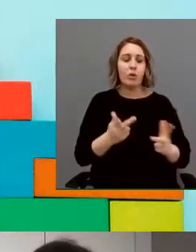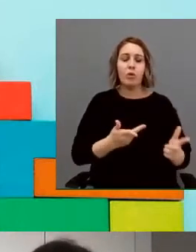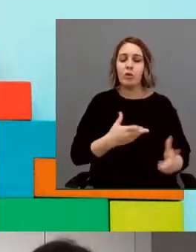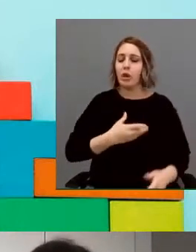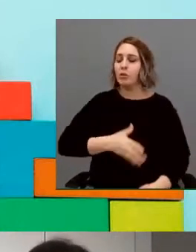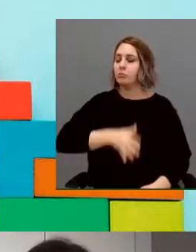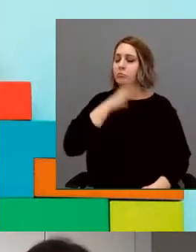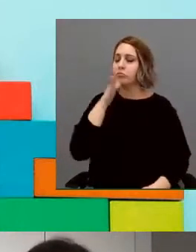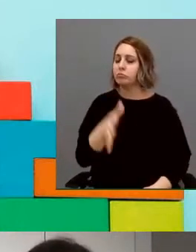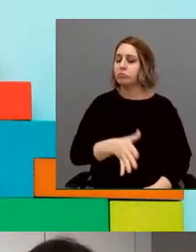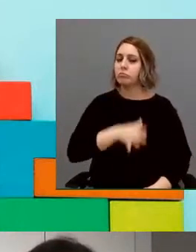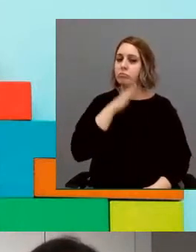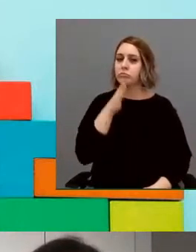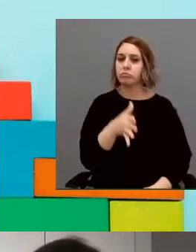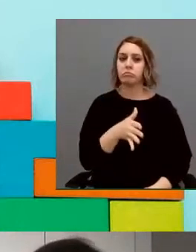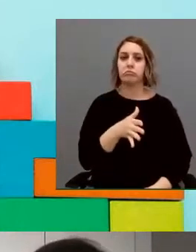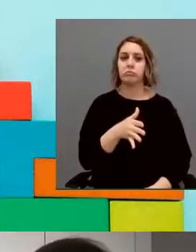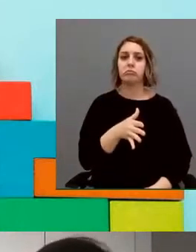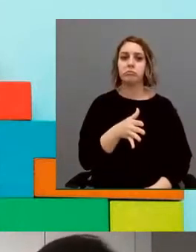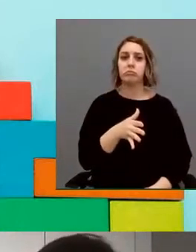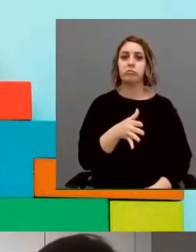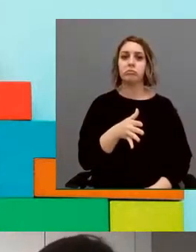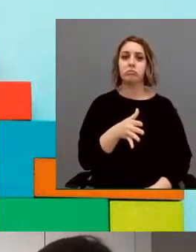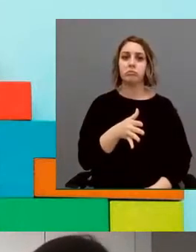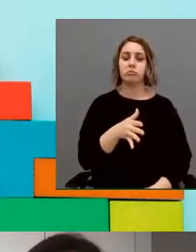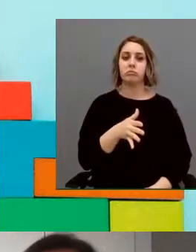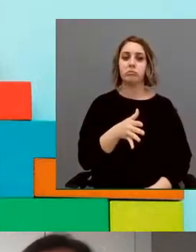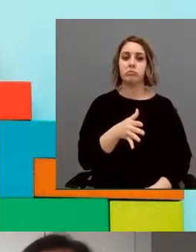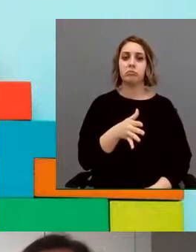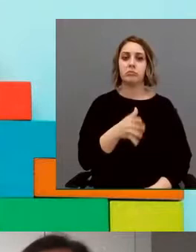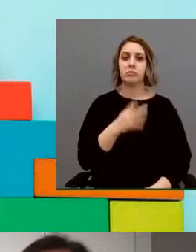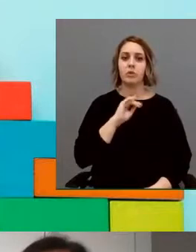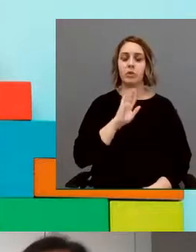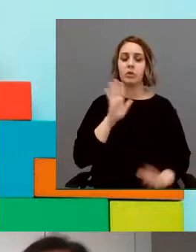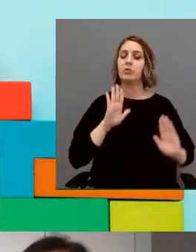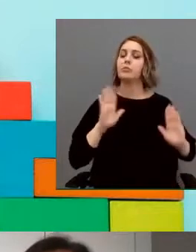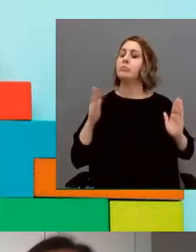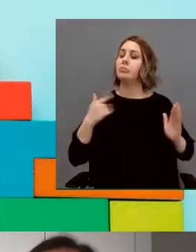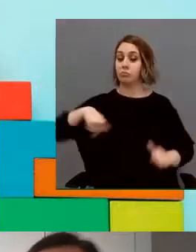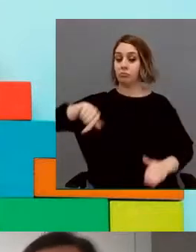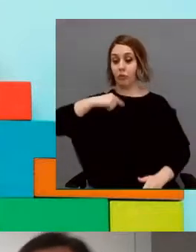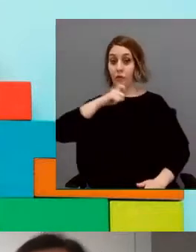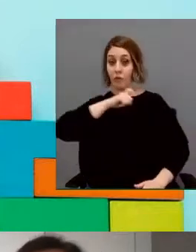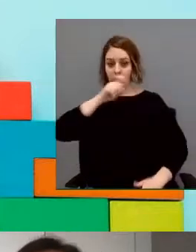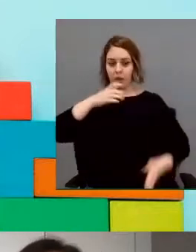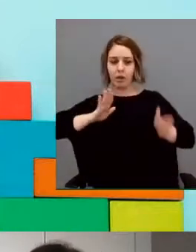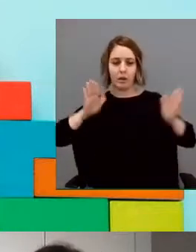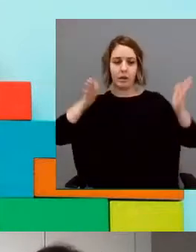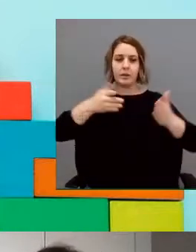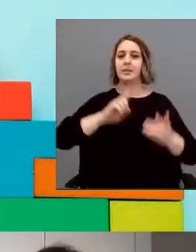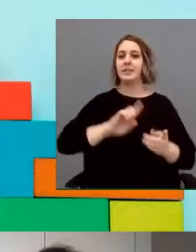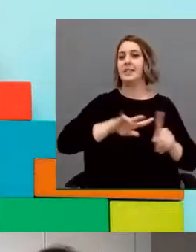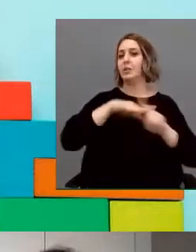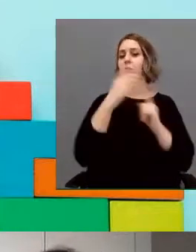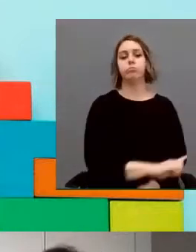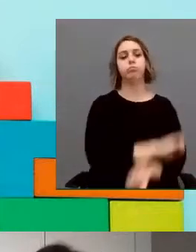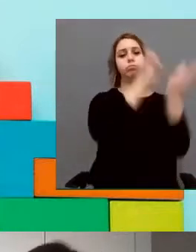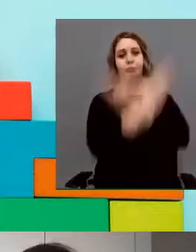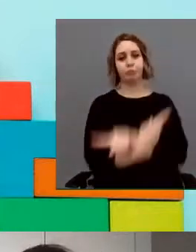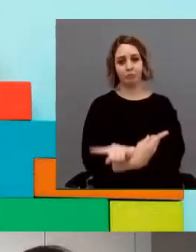edades. Y estamos muy empeñados en revertir estas situaciones.